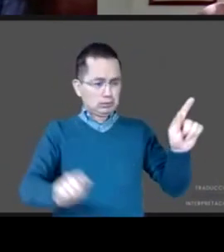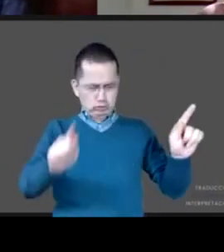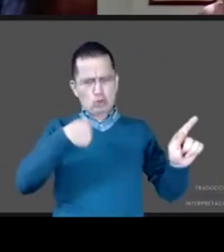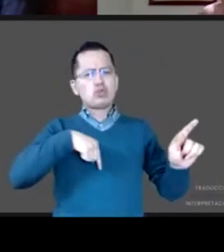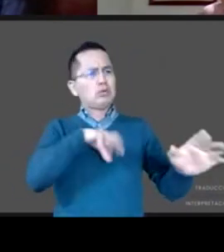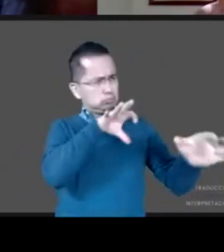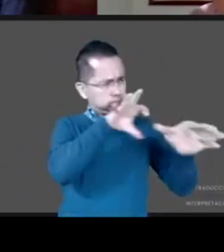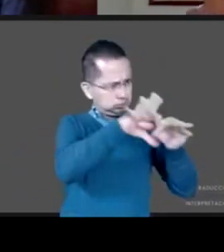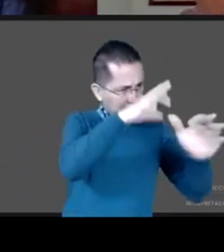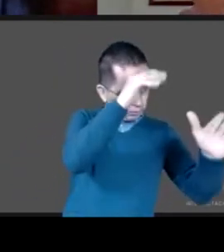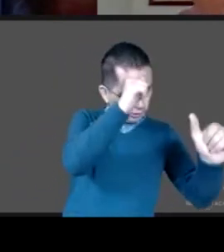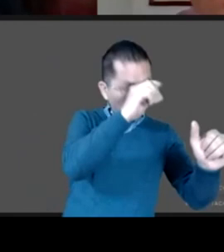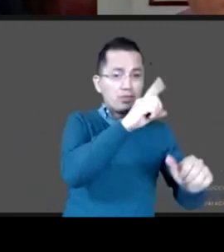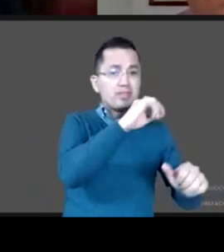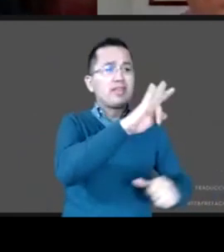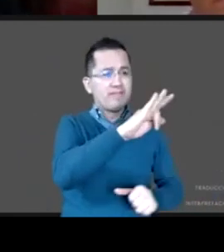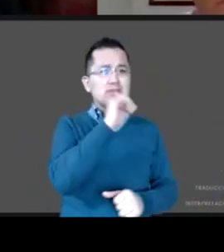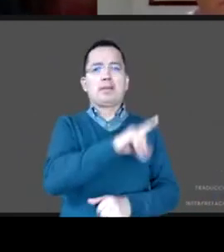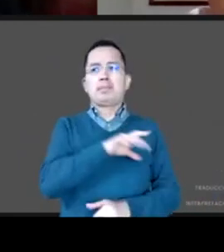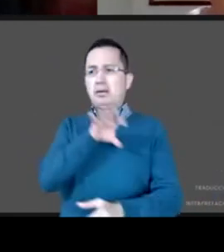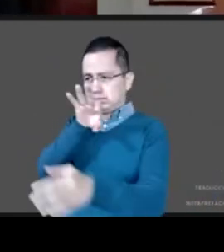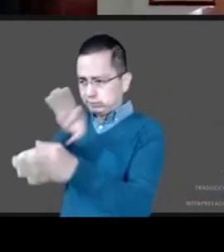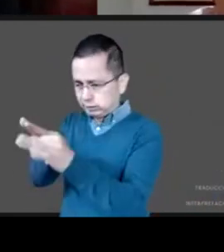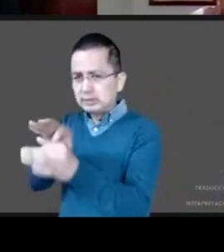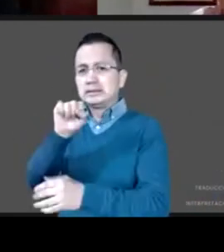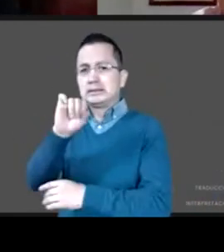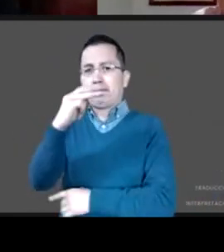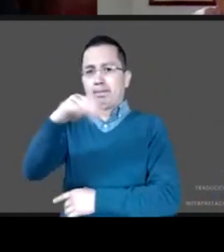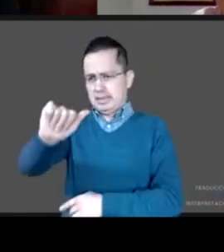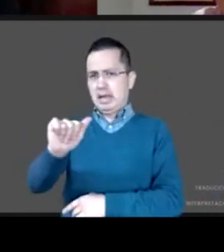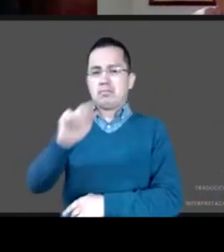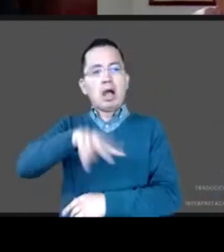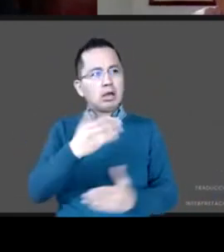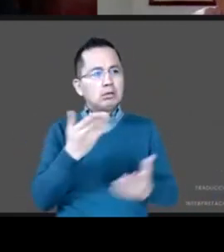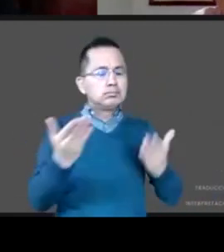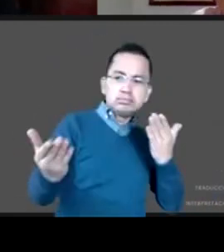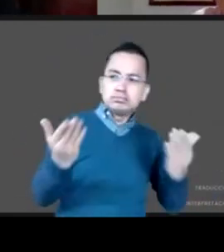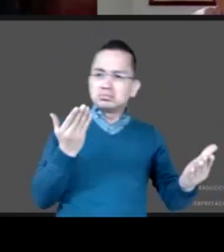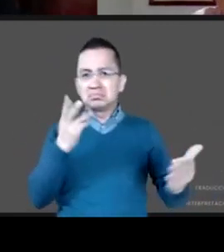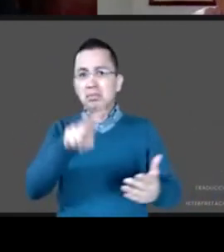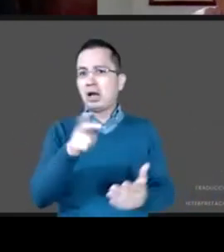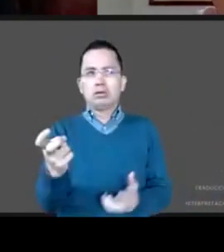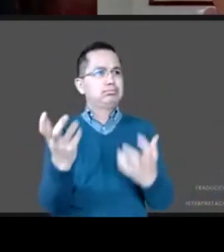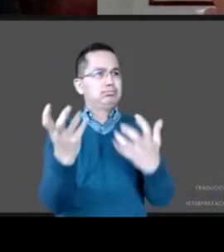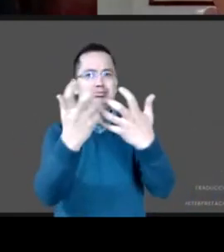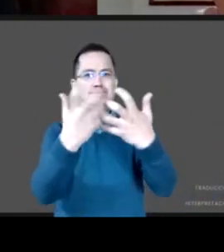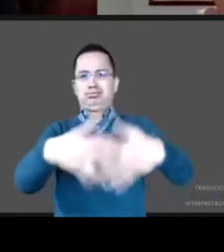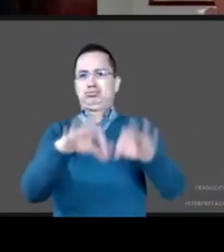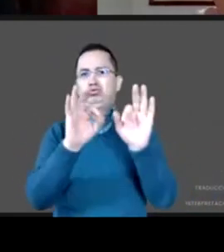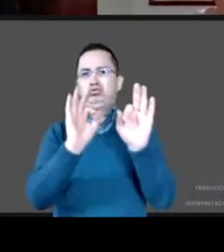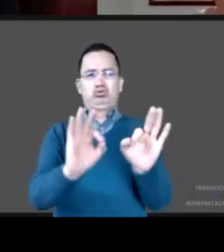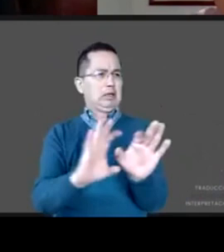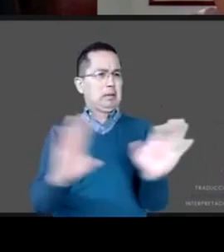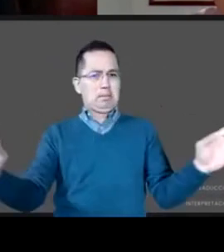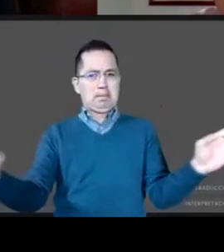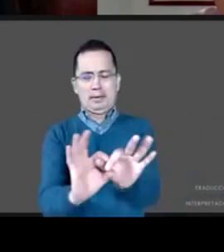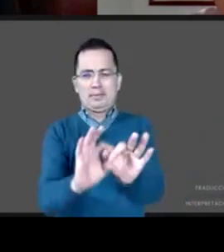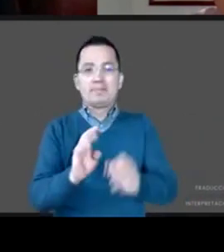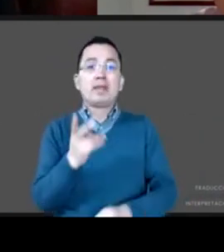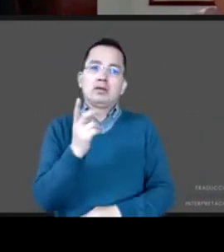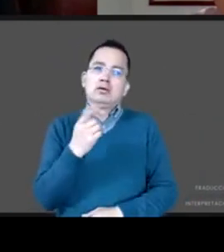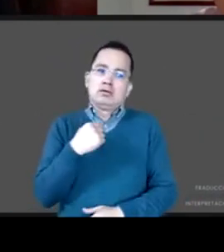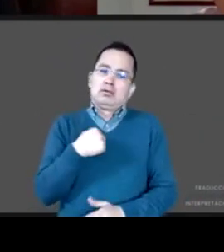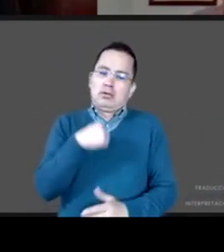CIPINA y sus trabajos son absolutamente complementarios. Además, como ya mencionaba José Nabor, hay que fortalecer